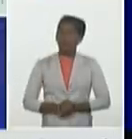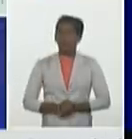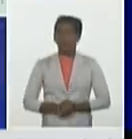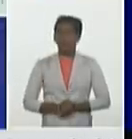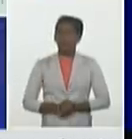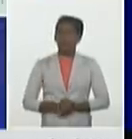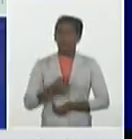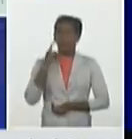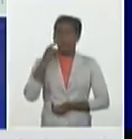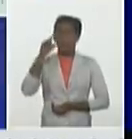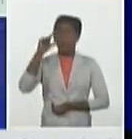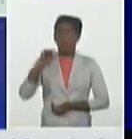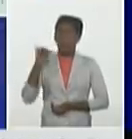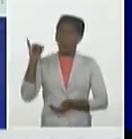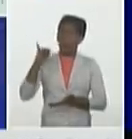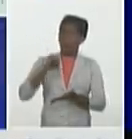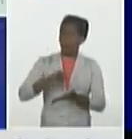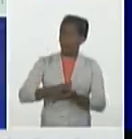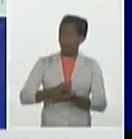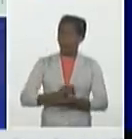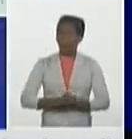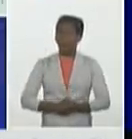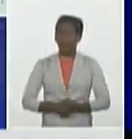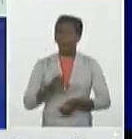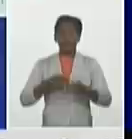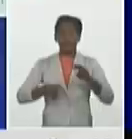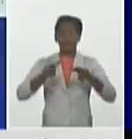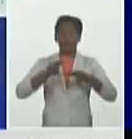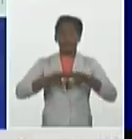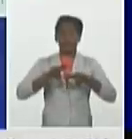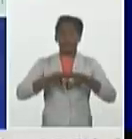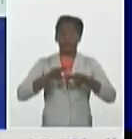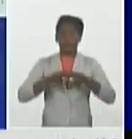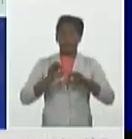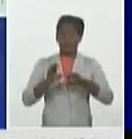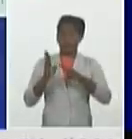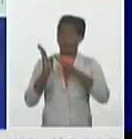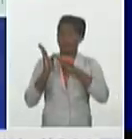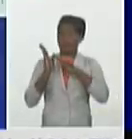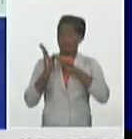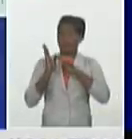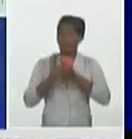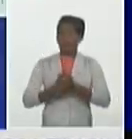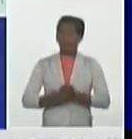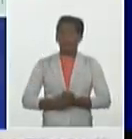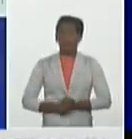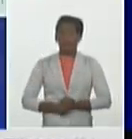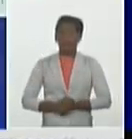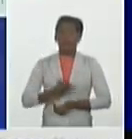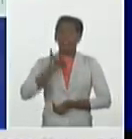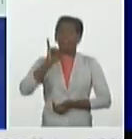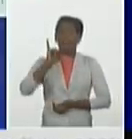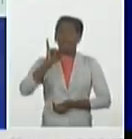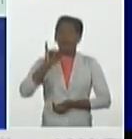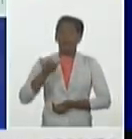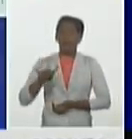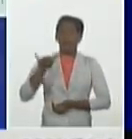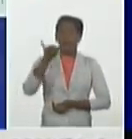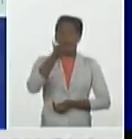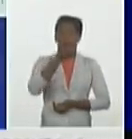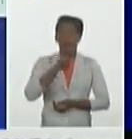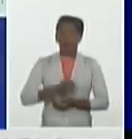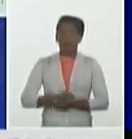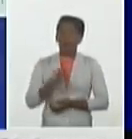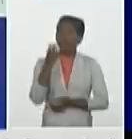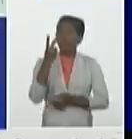que el día anterior de la Habana ahí los tienen 6 casos de bolleros 2 de centro